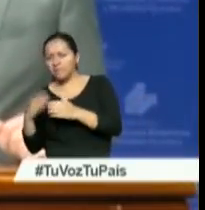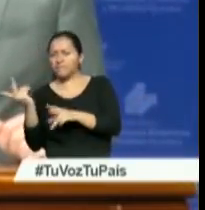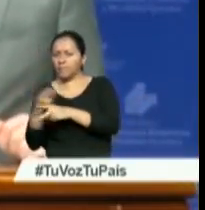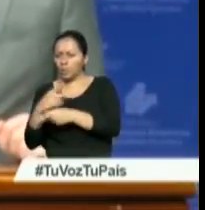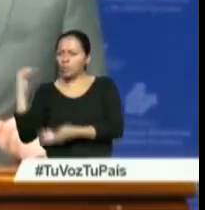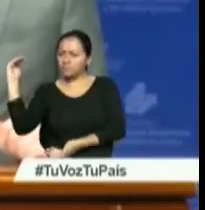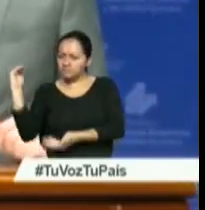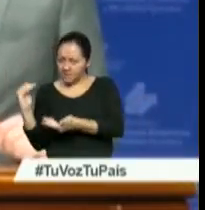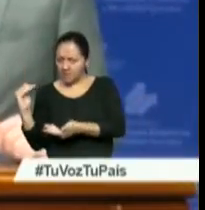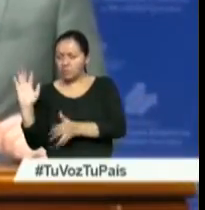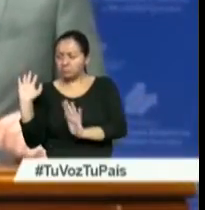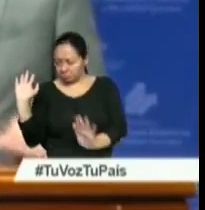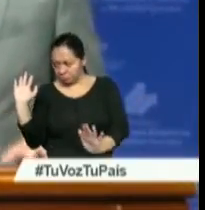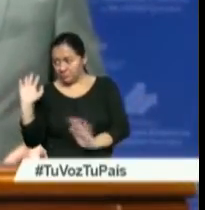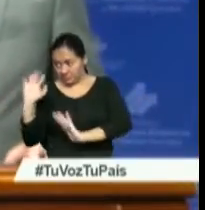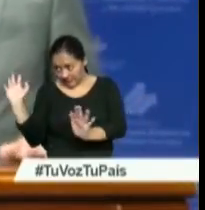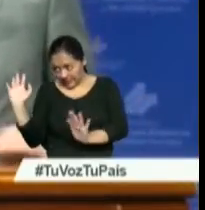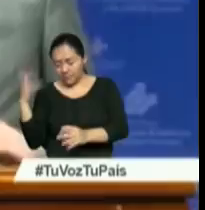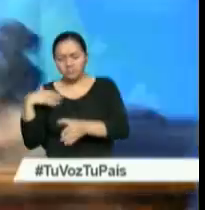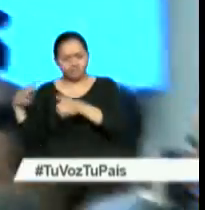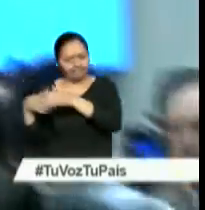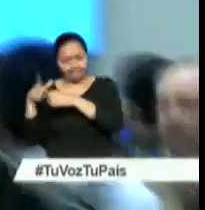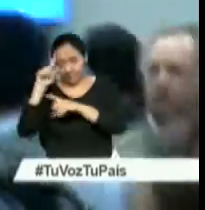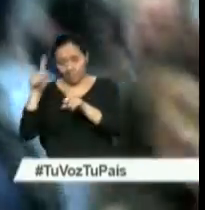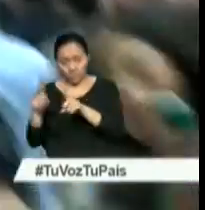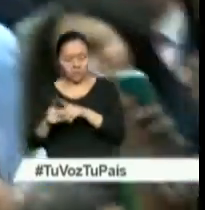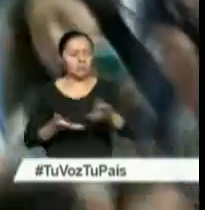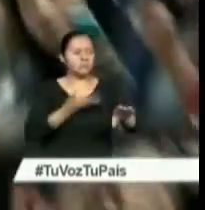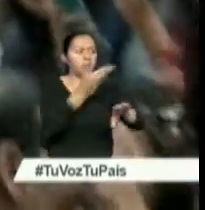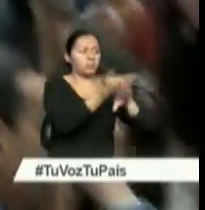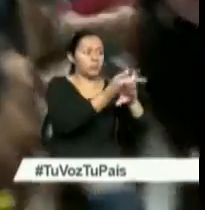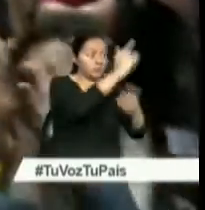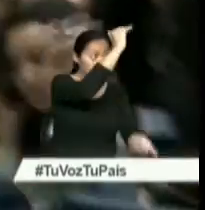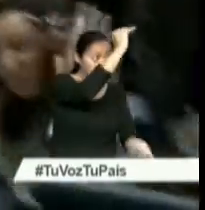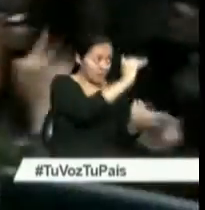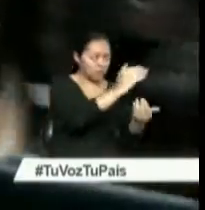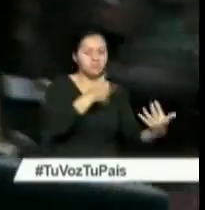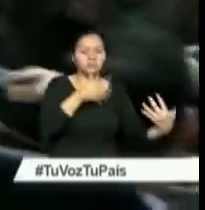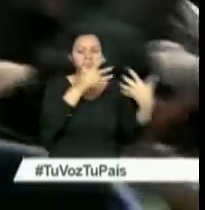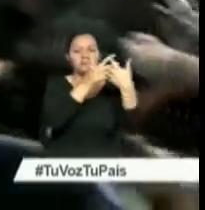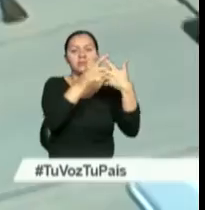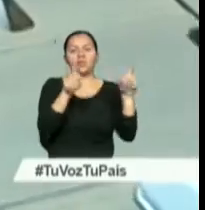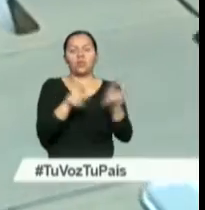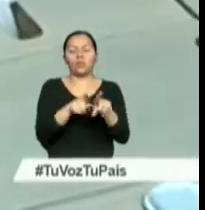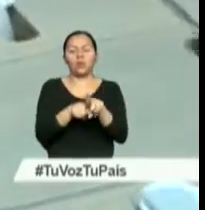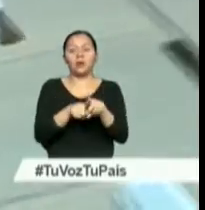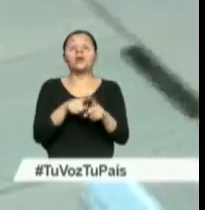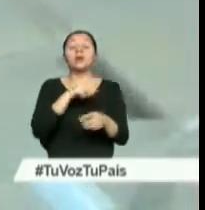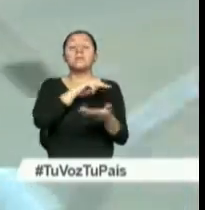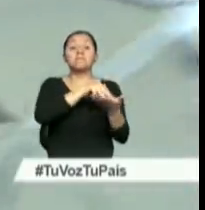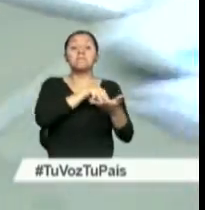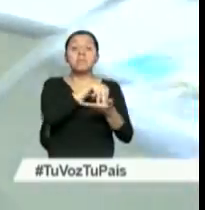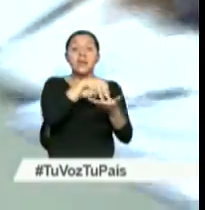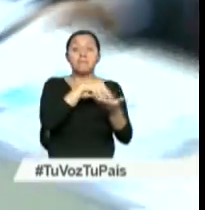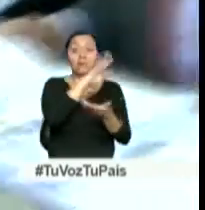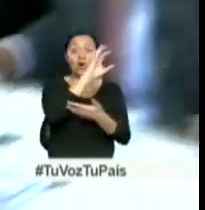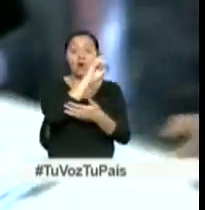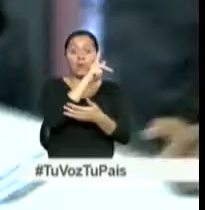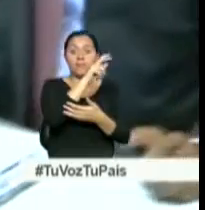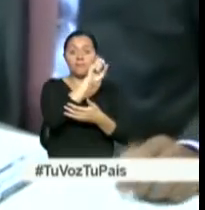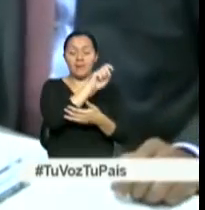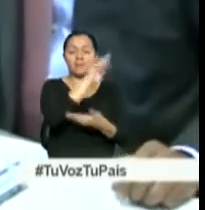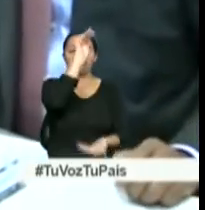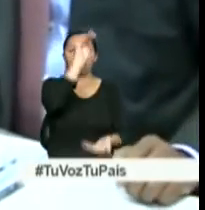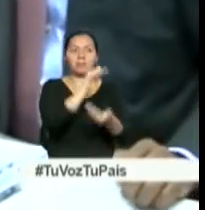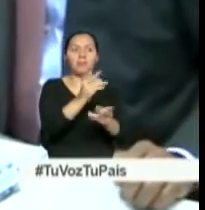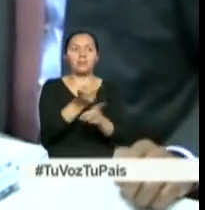de crudo por parte de ellos. El acuerdo establece que todos los países miembros de la OPEP reduzcan su producción diaria de